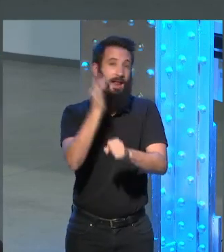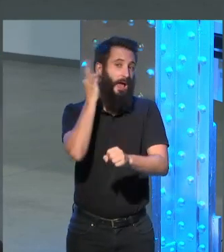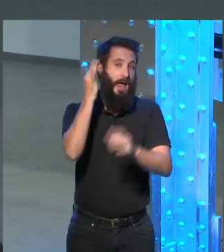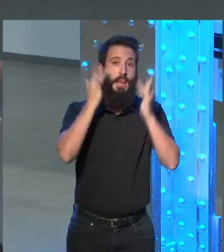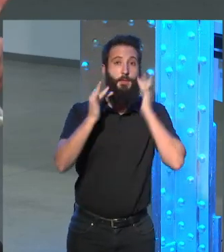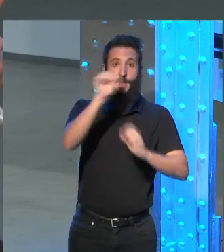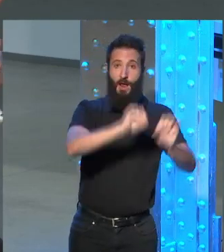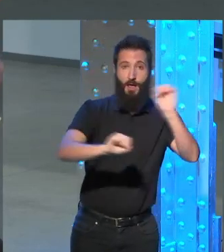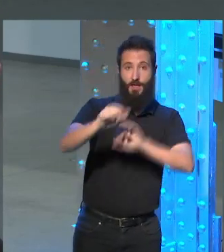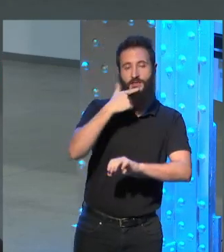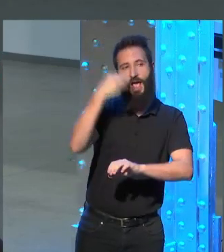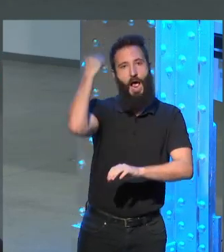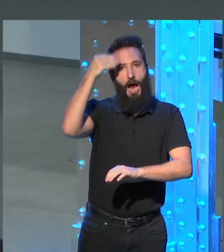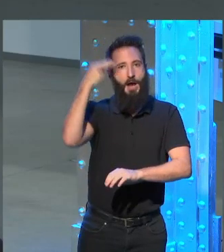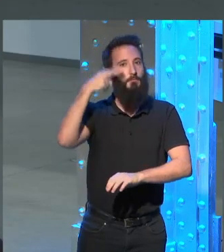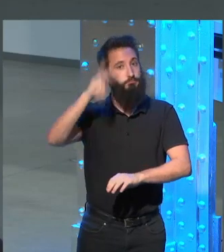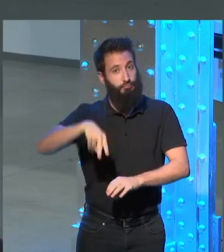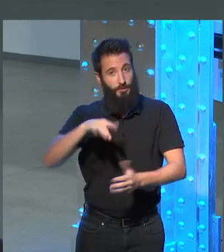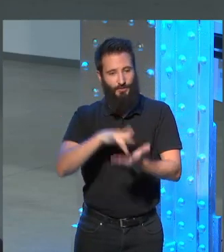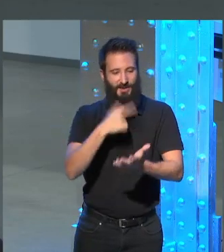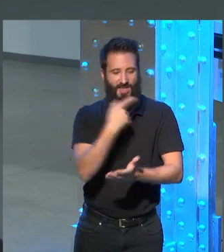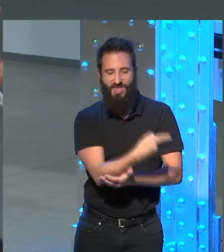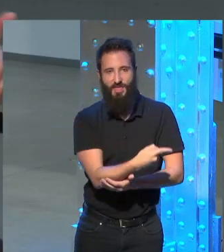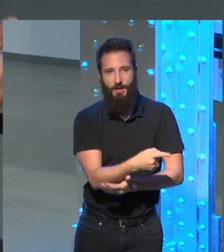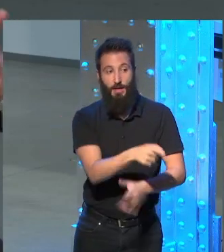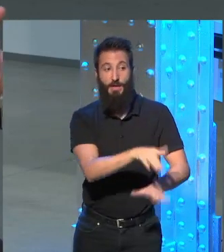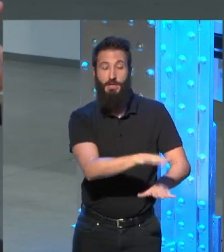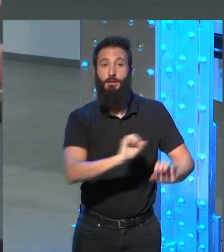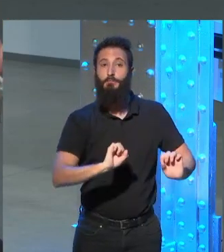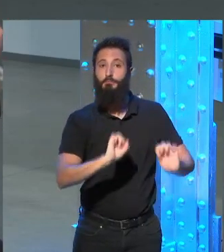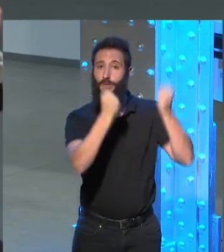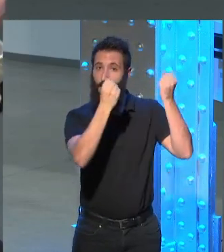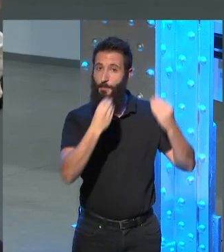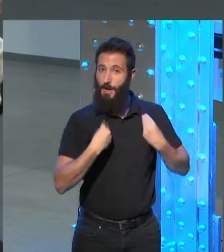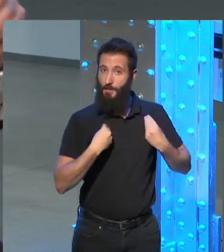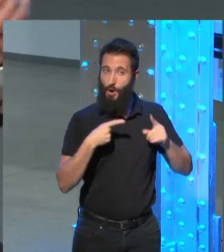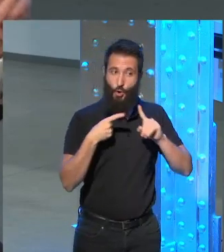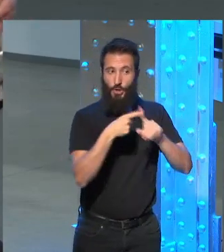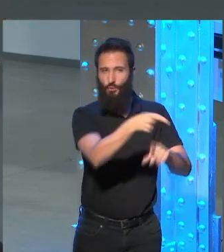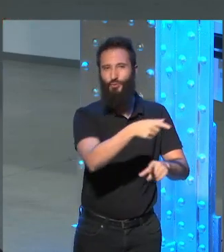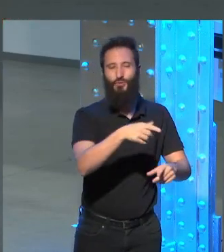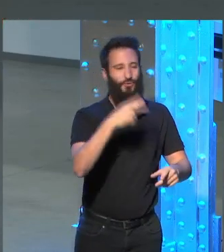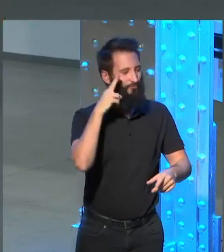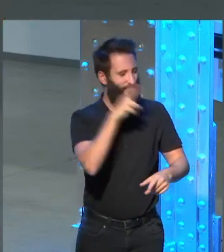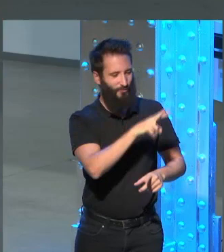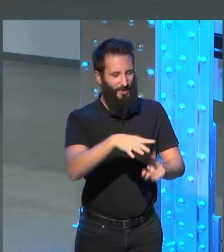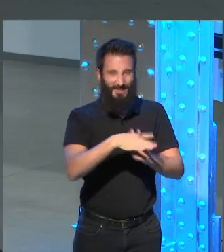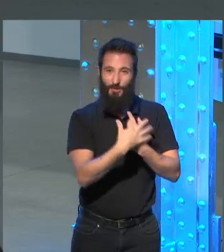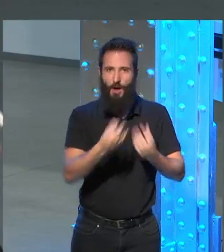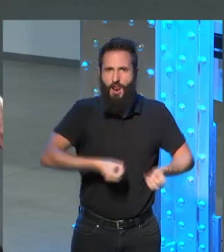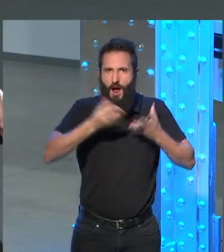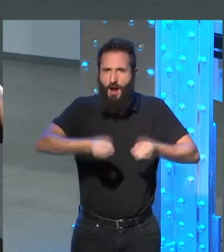limpieza que era árabe y a la que le dicen a ti te vamos a dejar viva para que cuentes lo que has visto